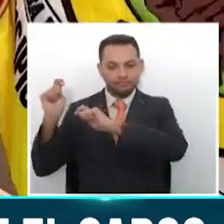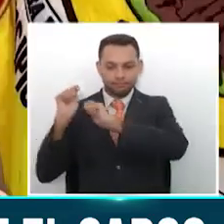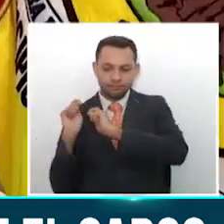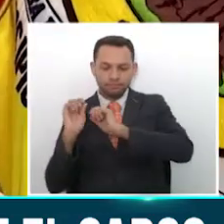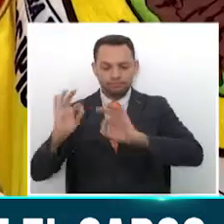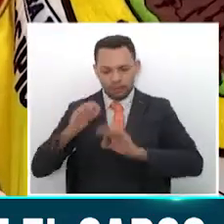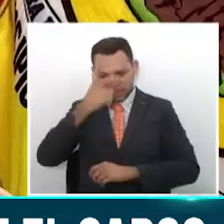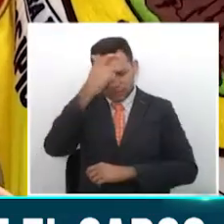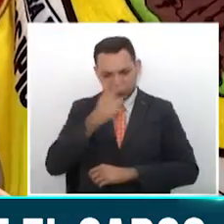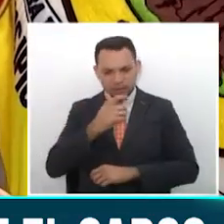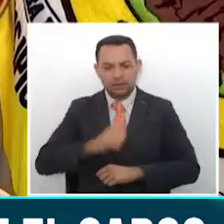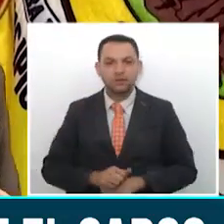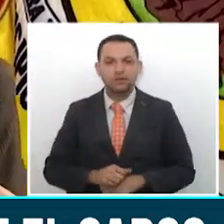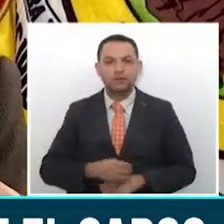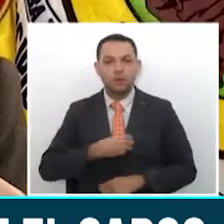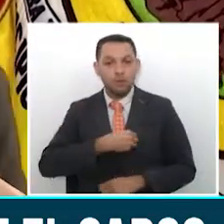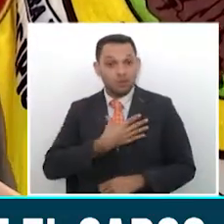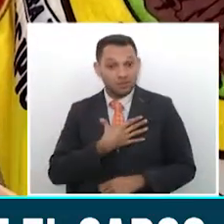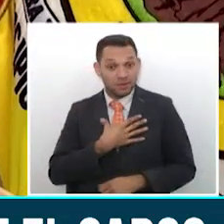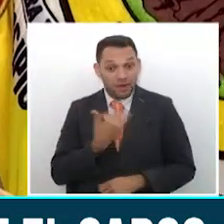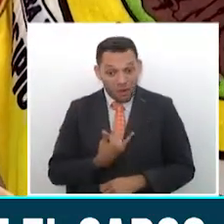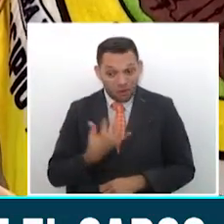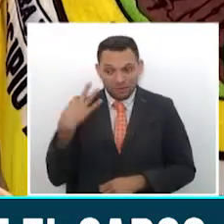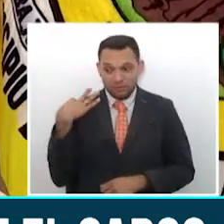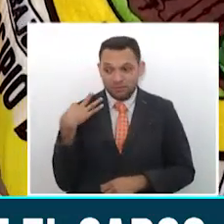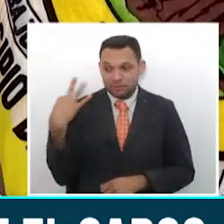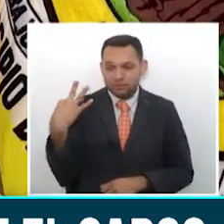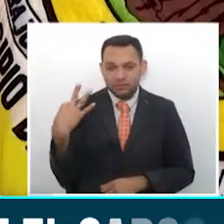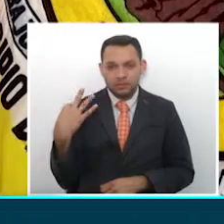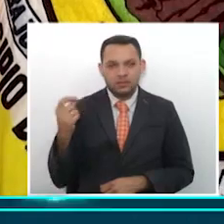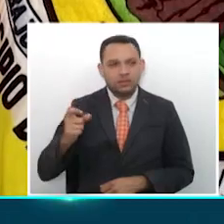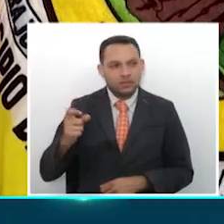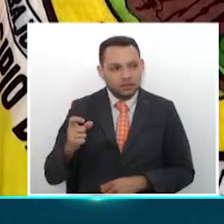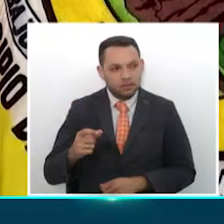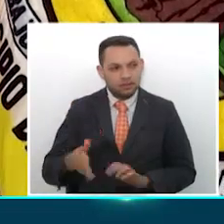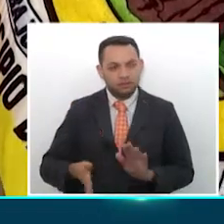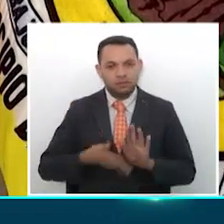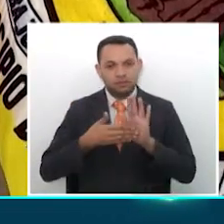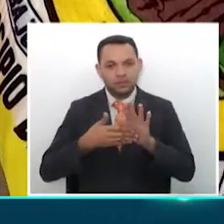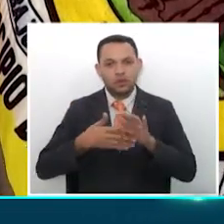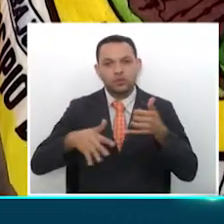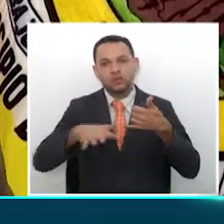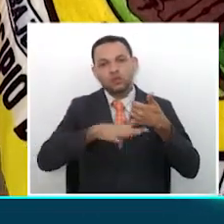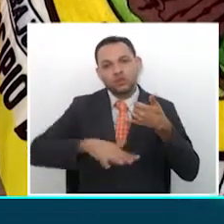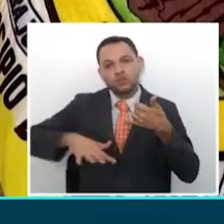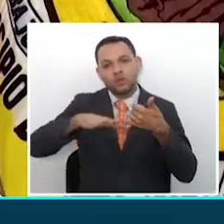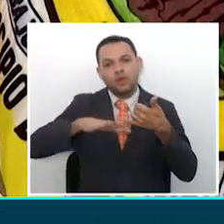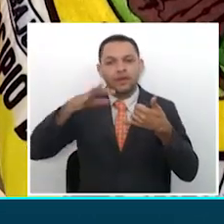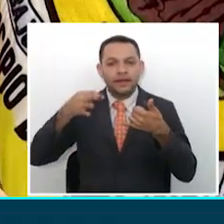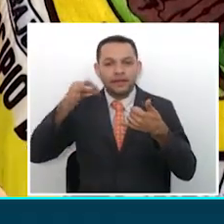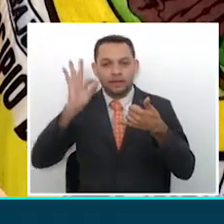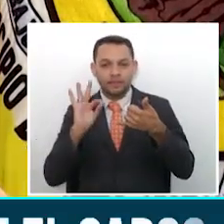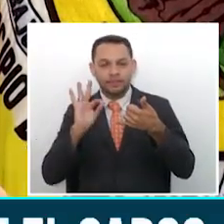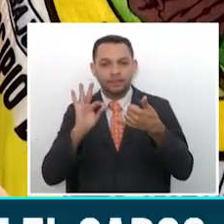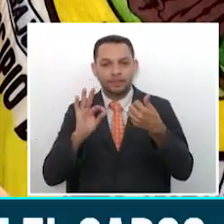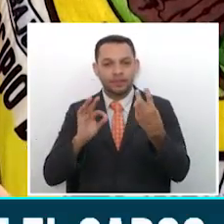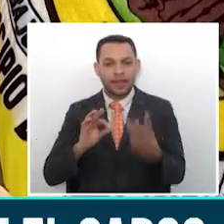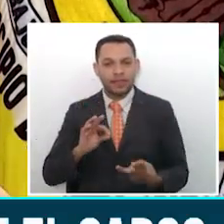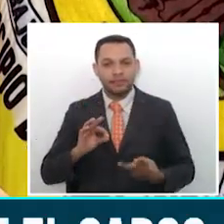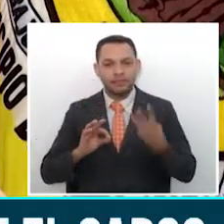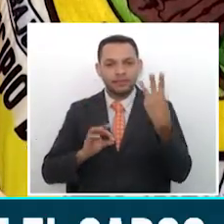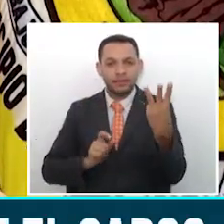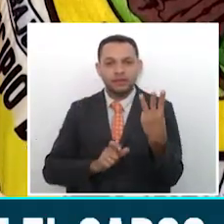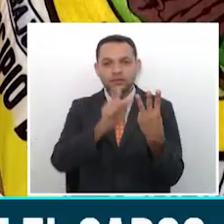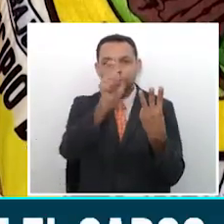reto. Es la oportunidad que necesitaba el Eje Cafetero, tener tres gobernadores